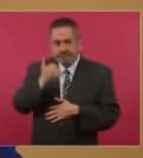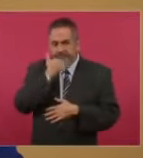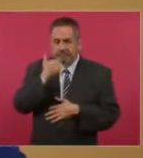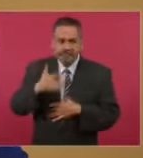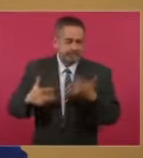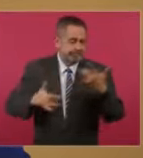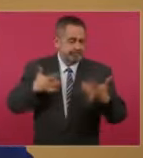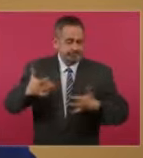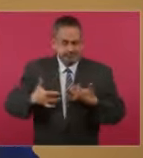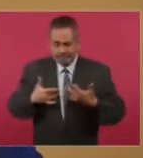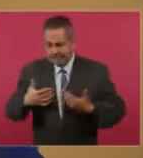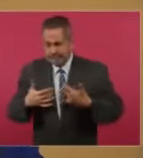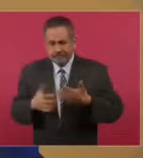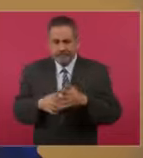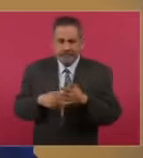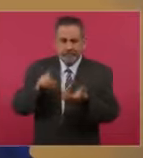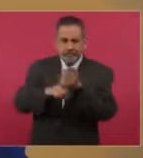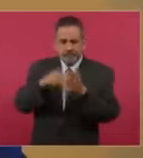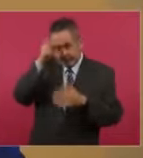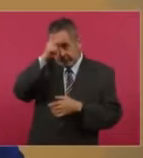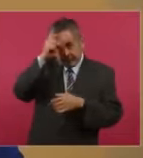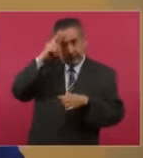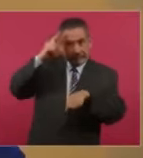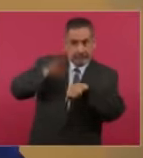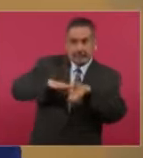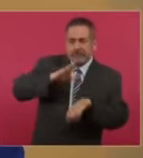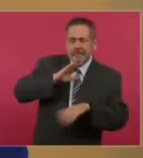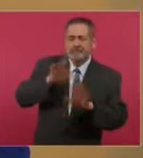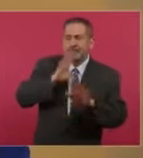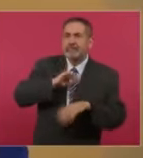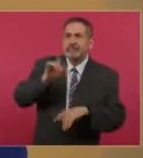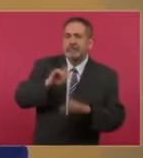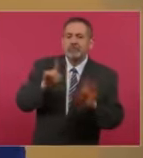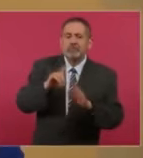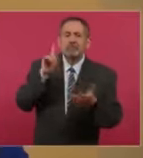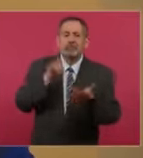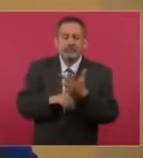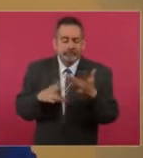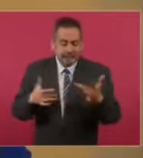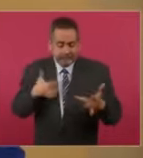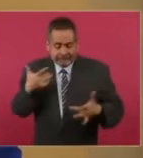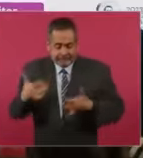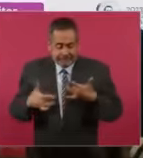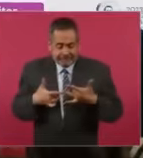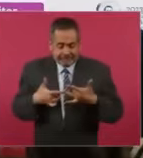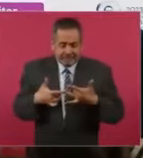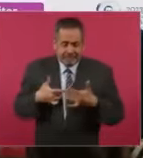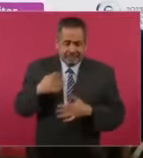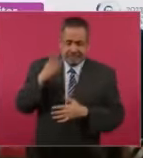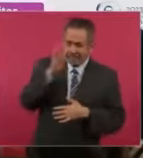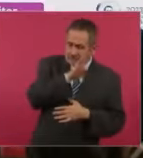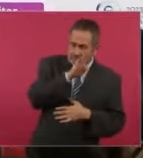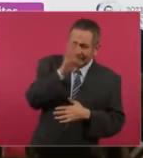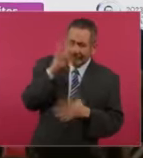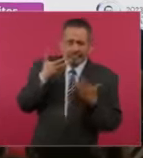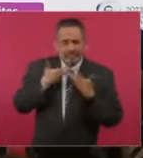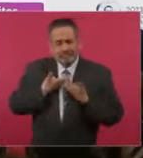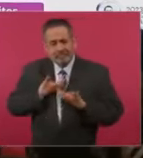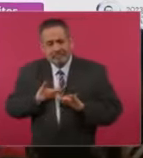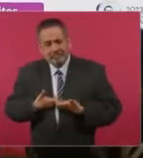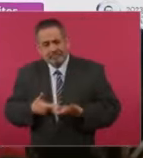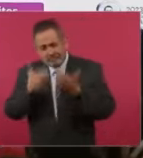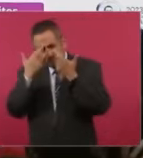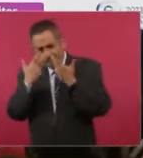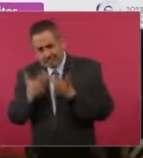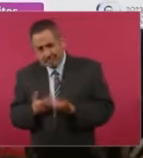esfera emocional. No estamos hablando de problemas psiquiátricos profundos necesariamente, sino algo que es común en la vida cotidiana y